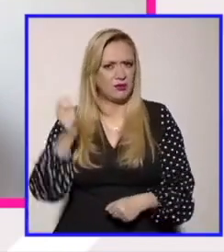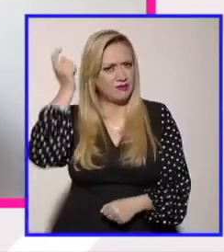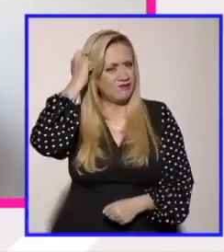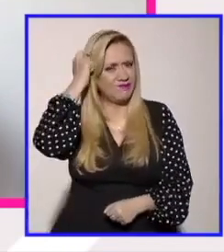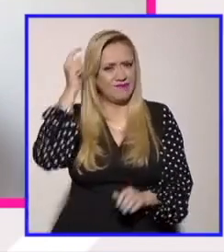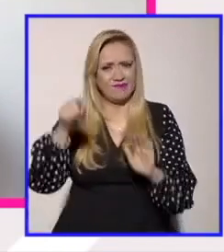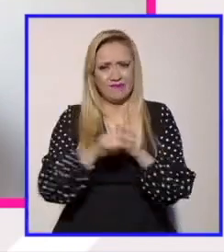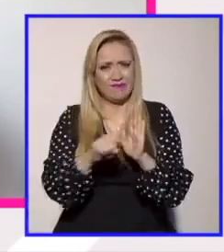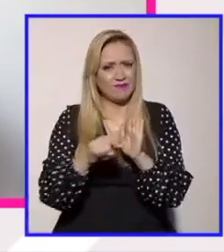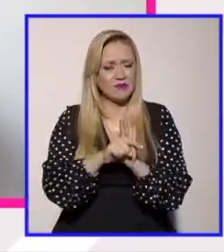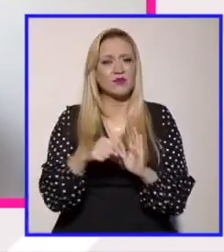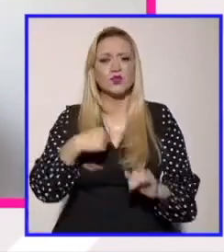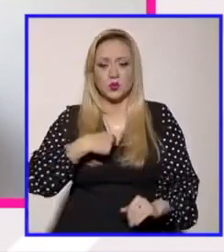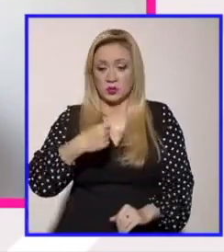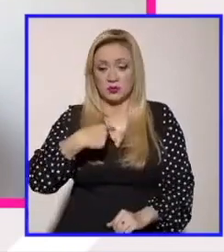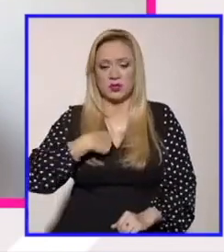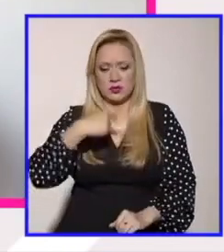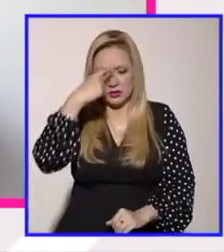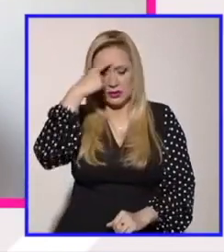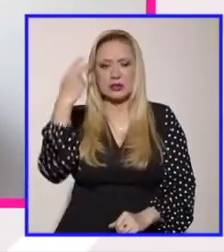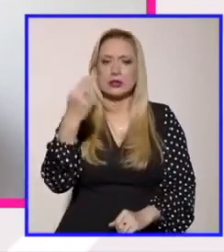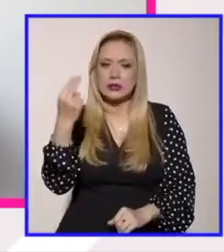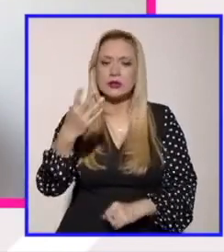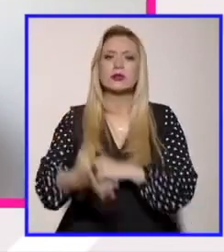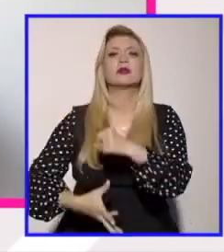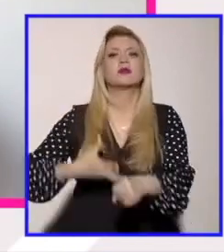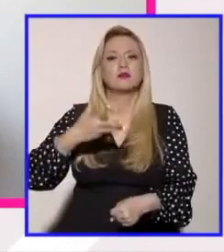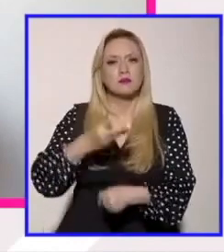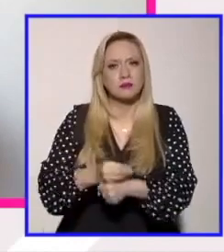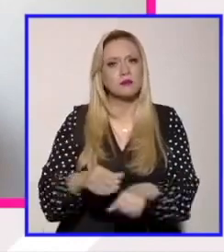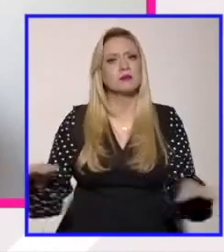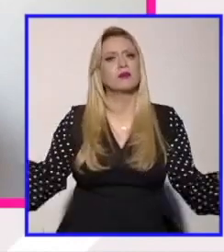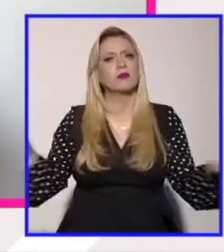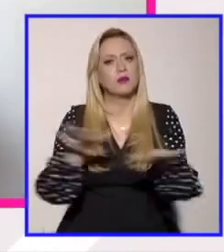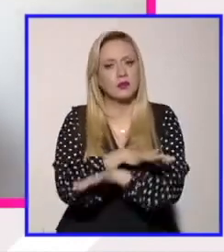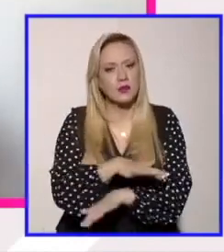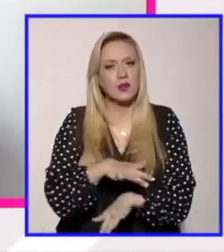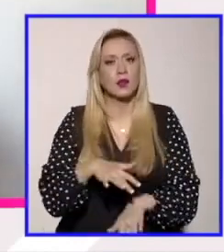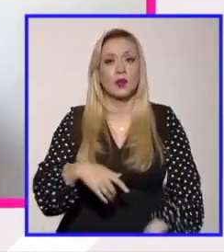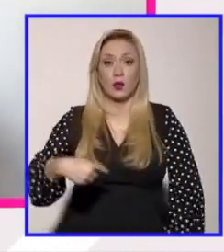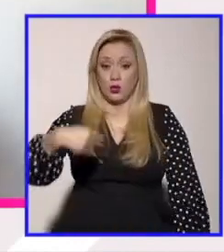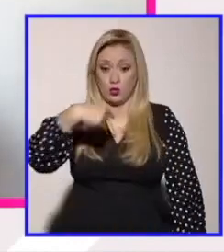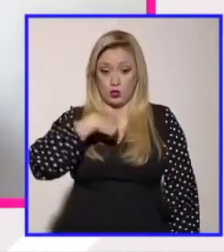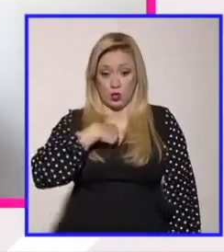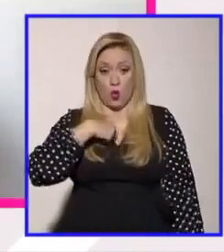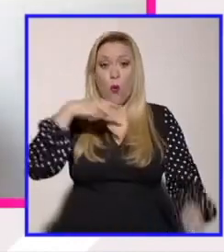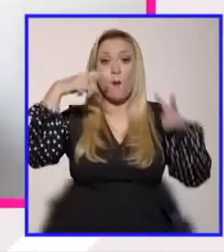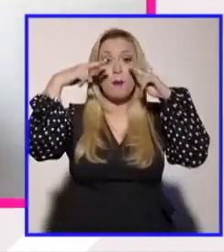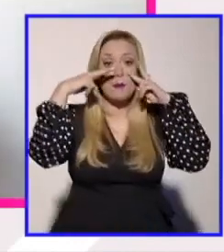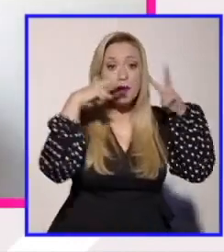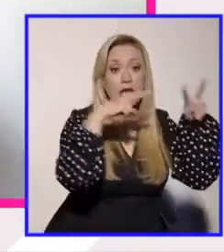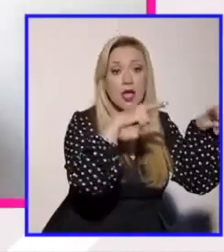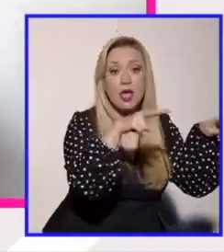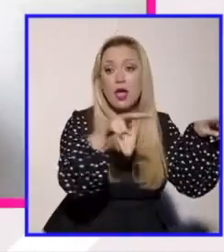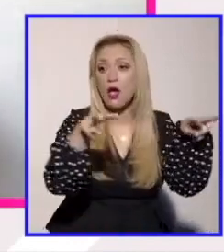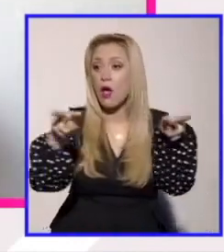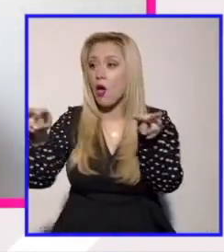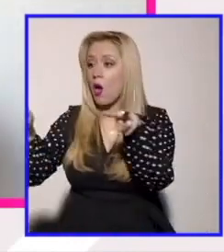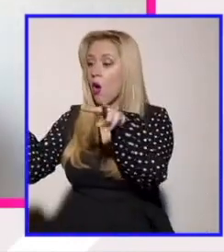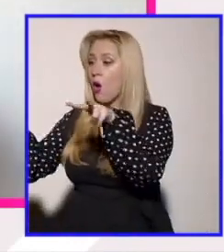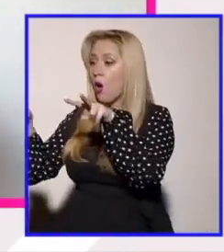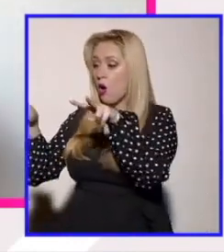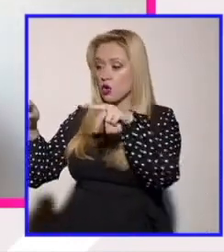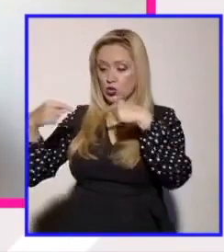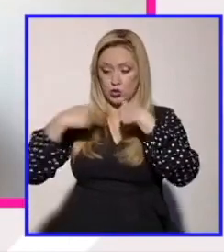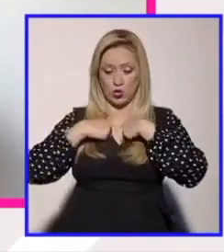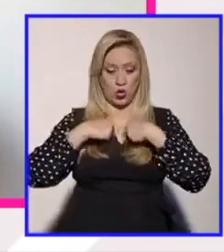reivindicar esto tratando de decir como yo veo el movimiento como yo